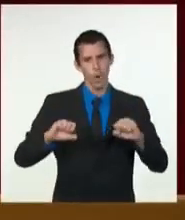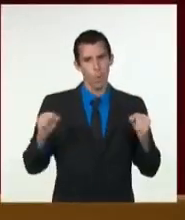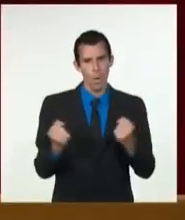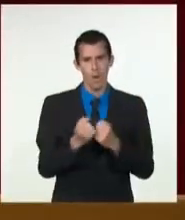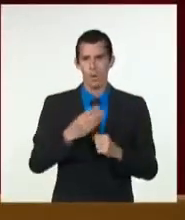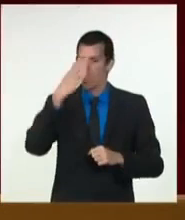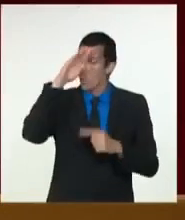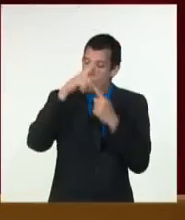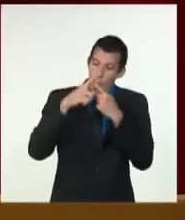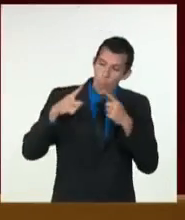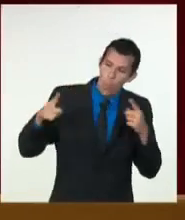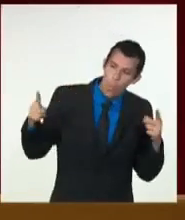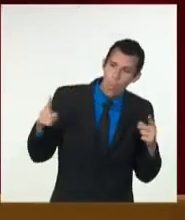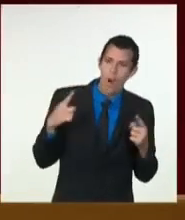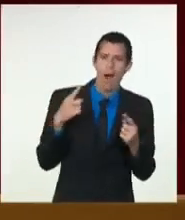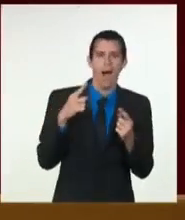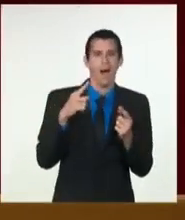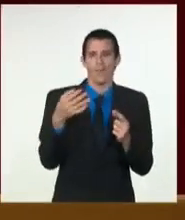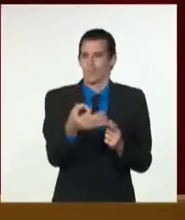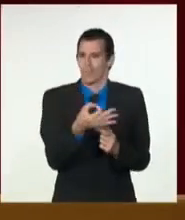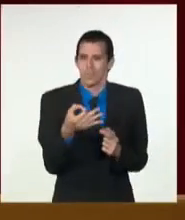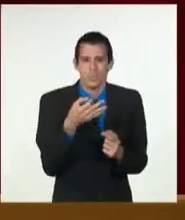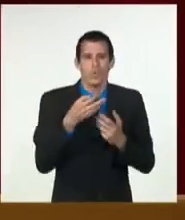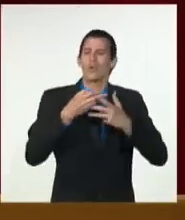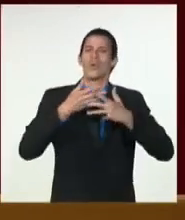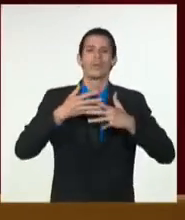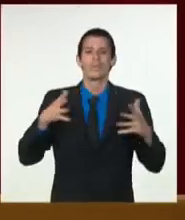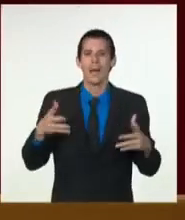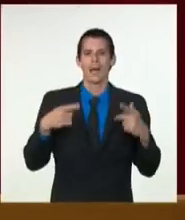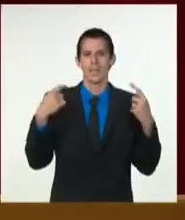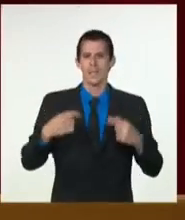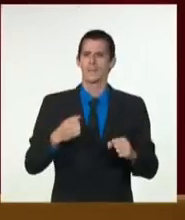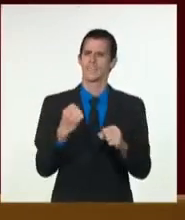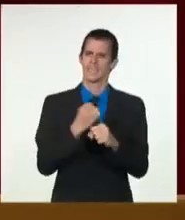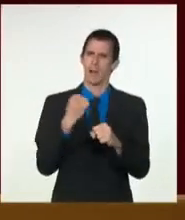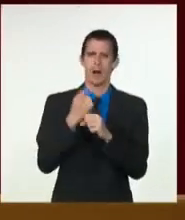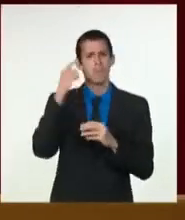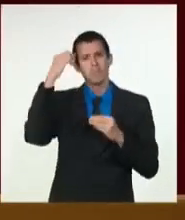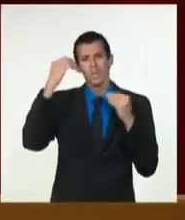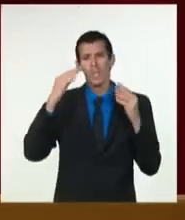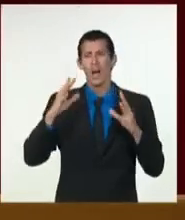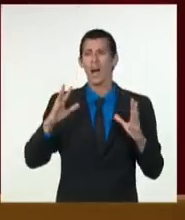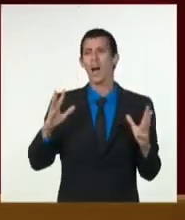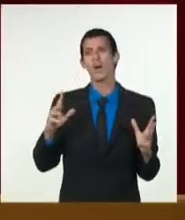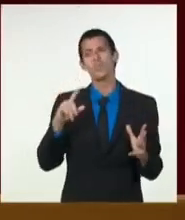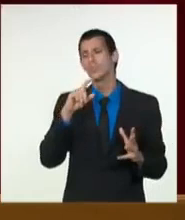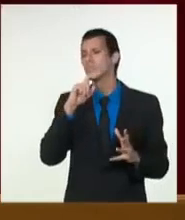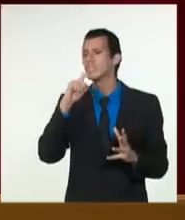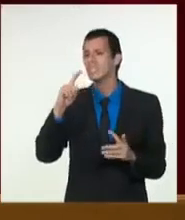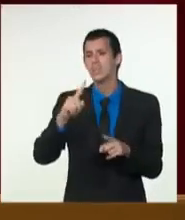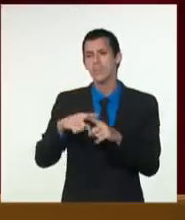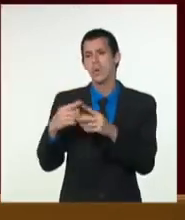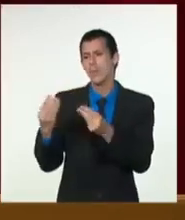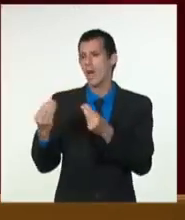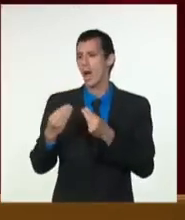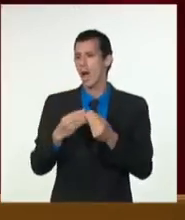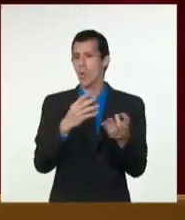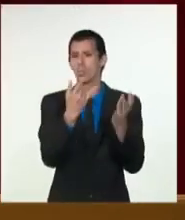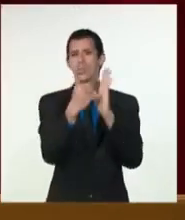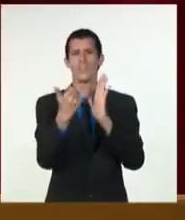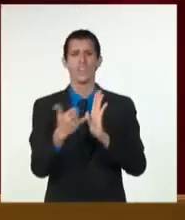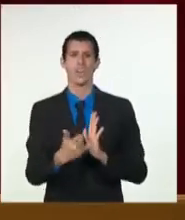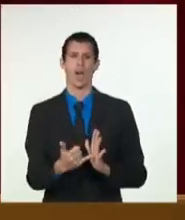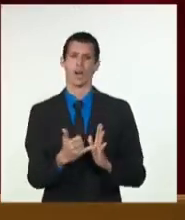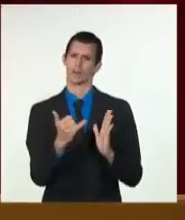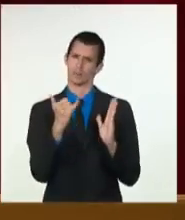sin estigmatizaciones ni generalizaciones absurdas que terminan siendo tan dañinas como los problemas que